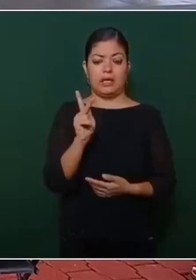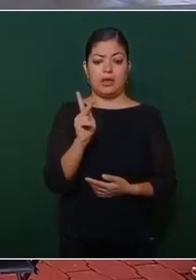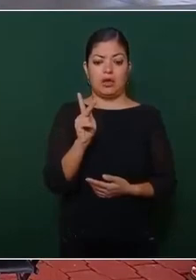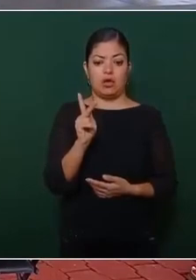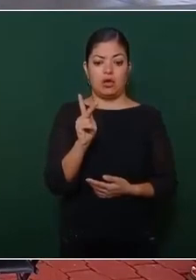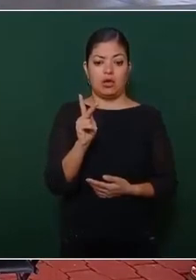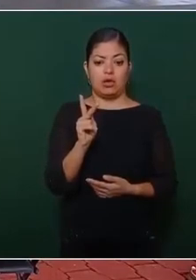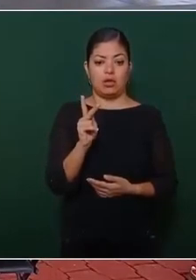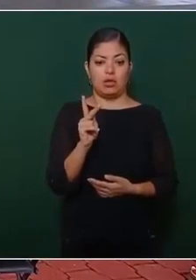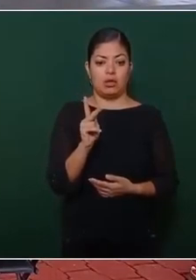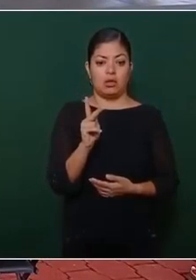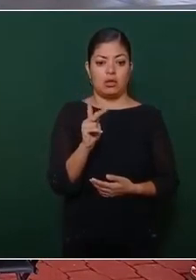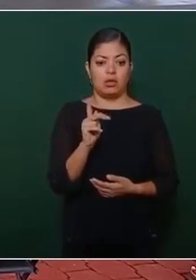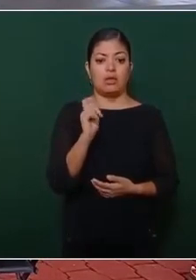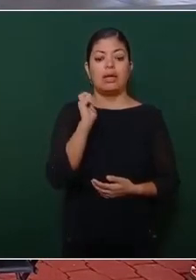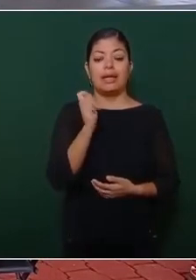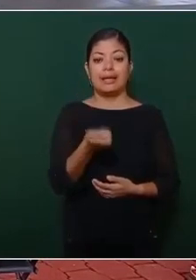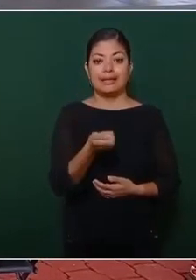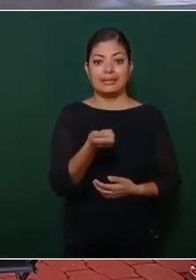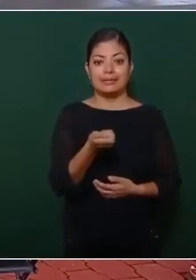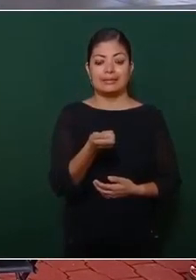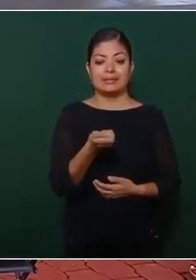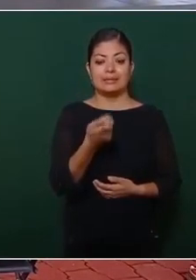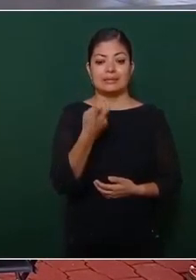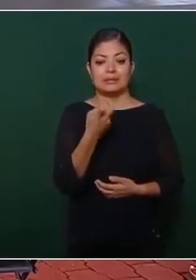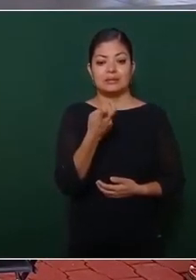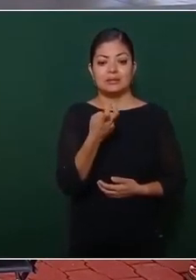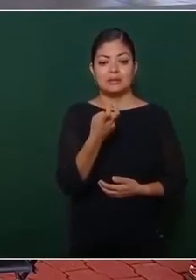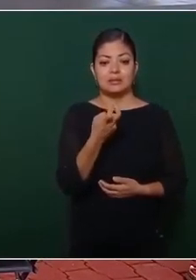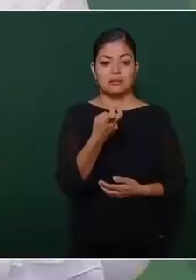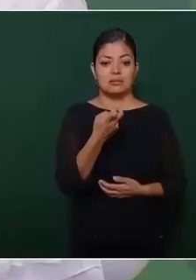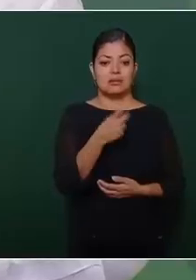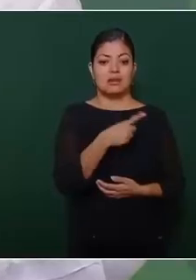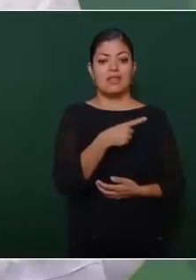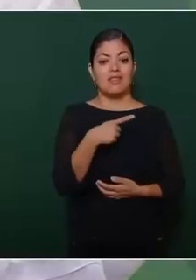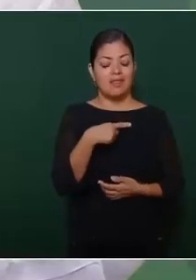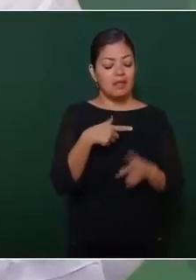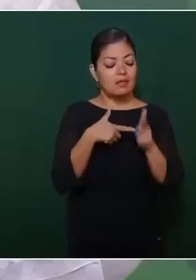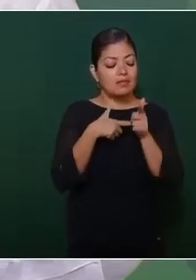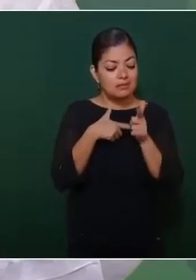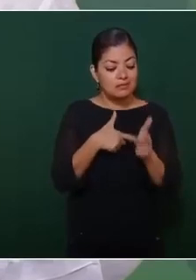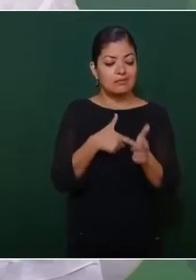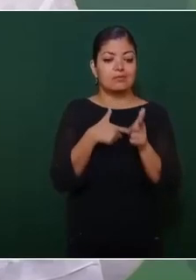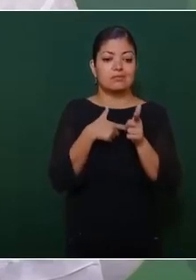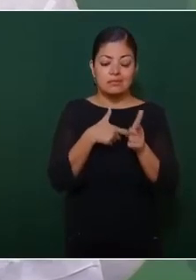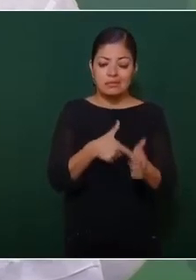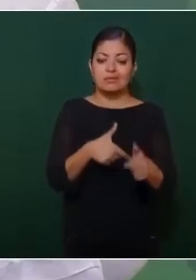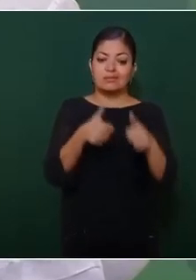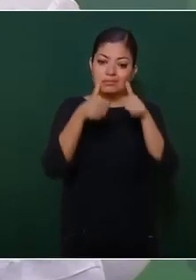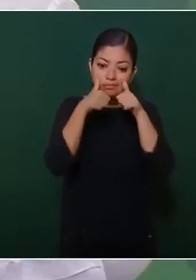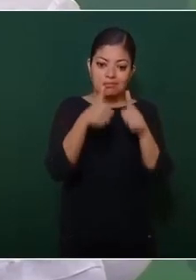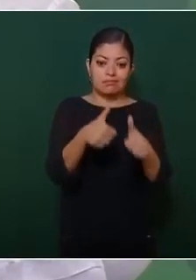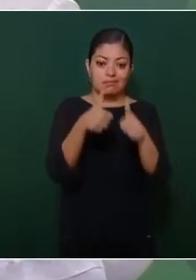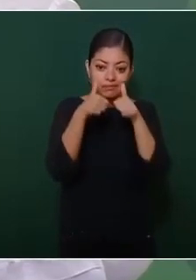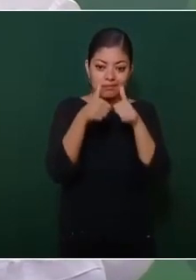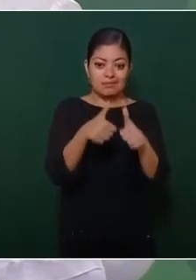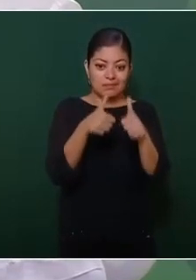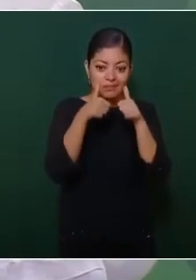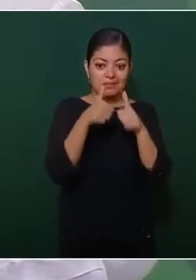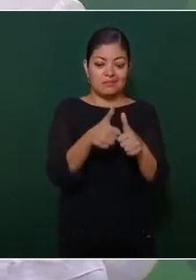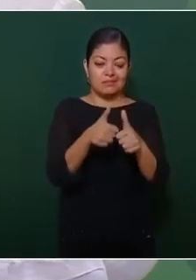Pero esto es lo que tenemos que seguir haciendo. atender las causas